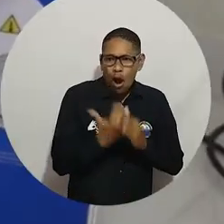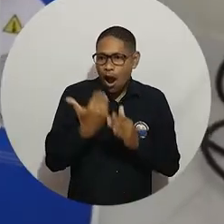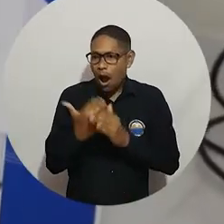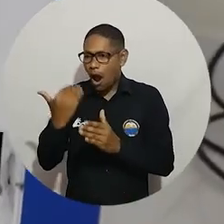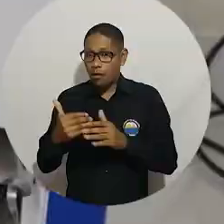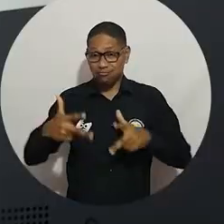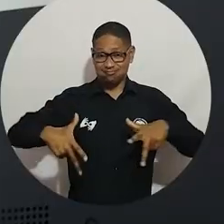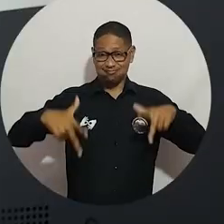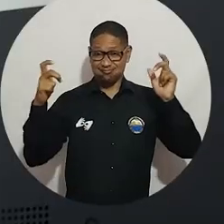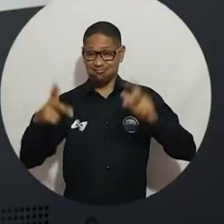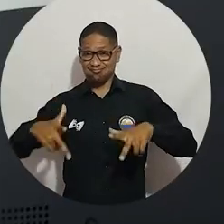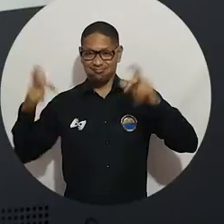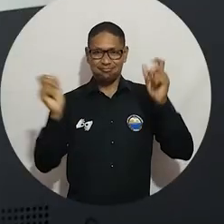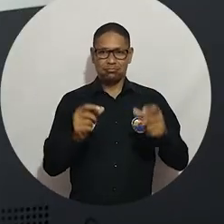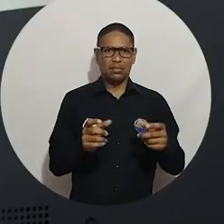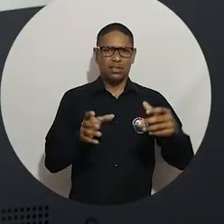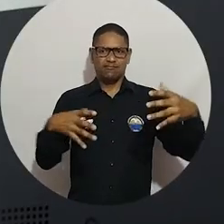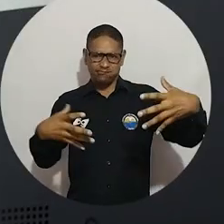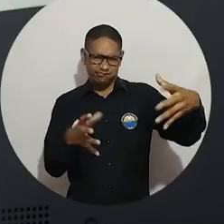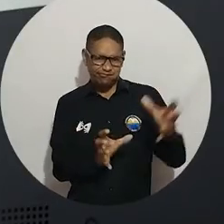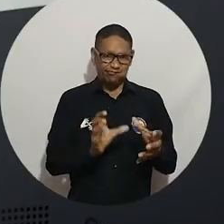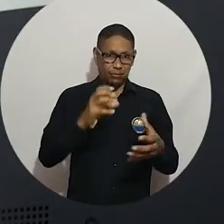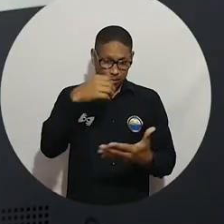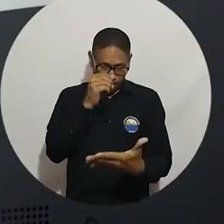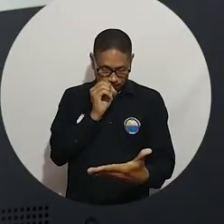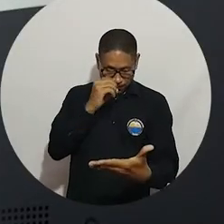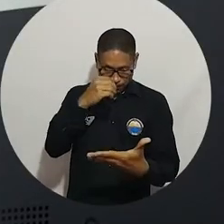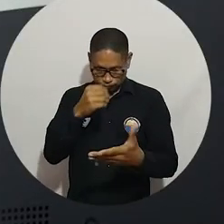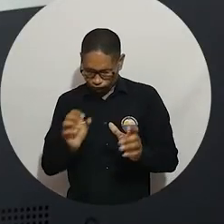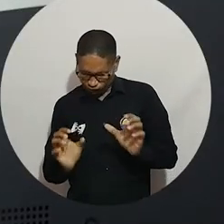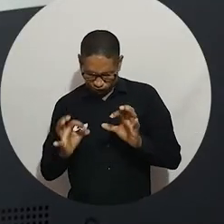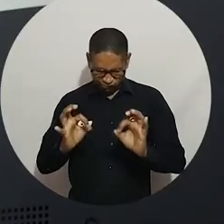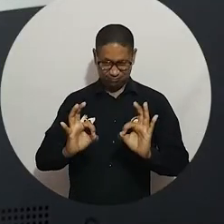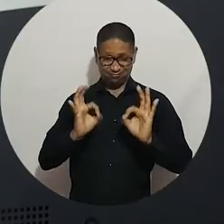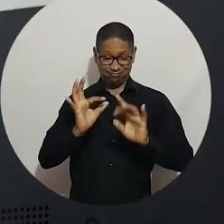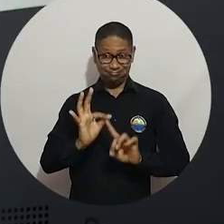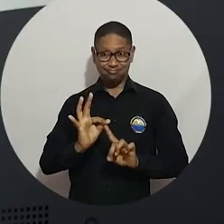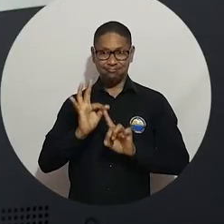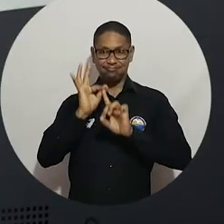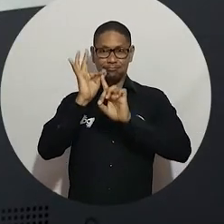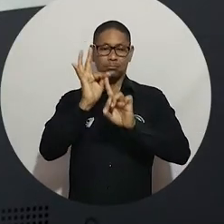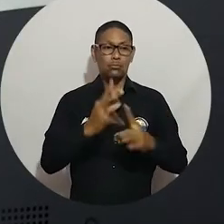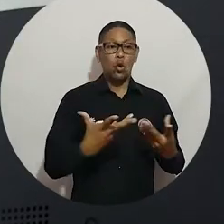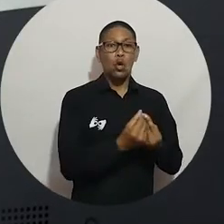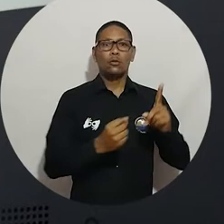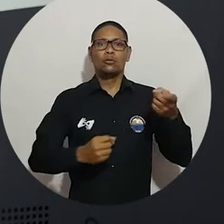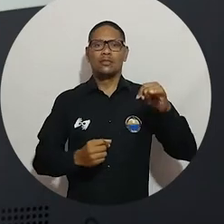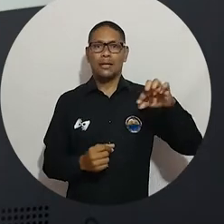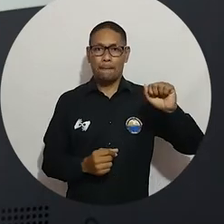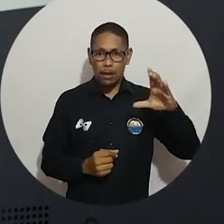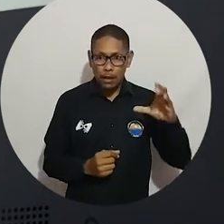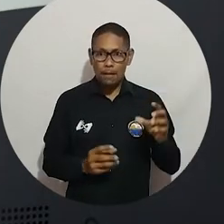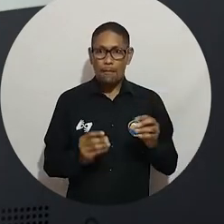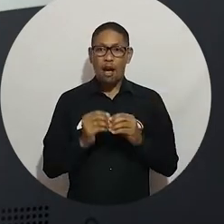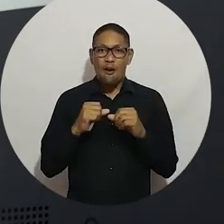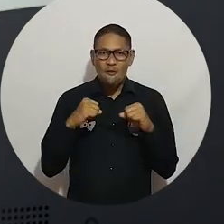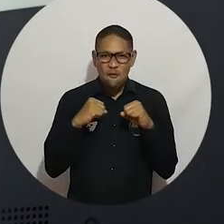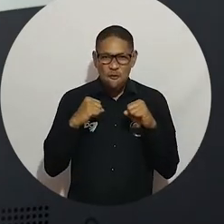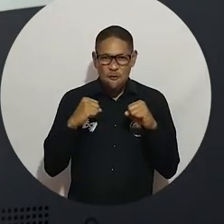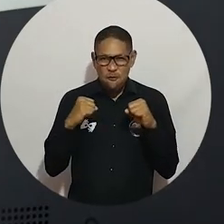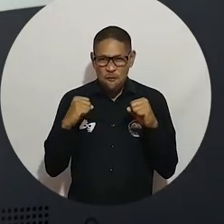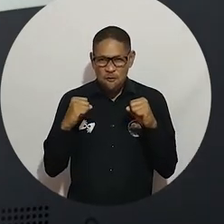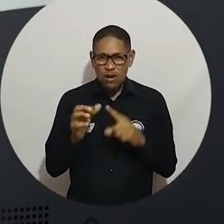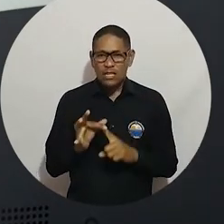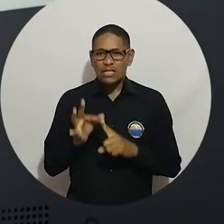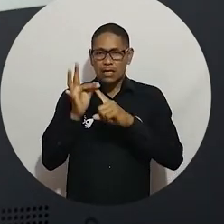Es emocionante recibir hoy parte de ese esfuerzo que hemos venido trabajando en el grupo, porque no ha sido